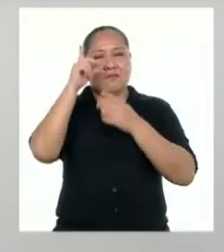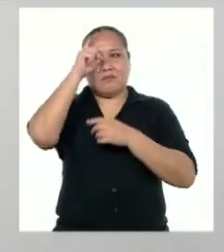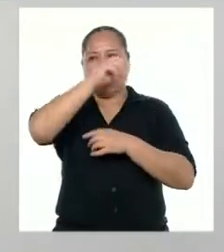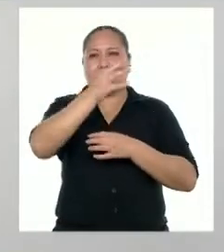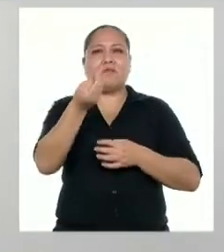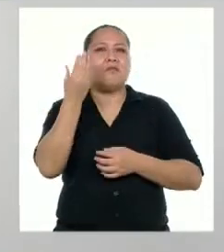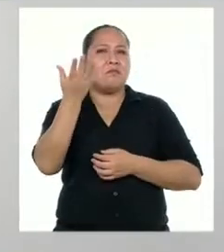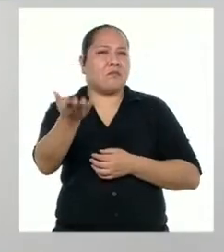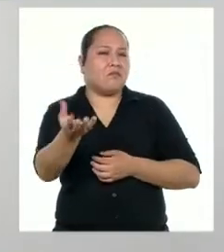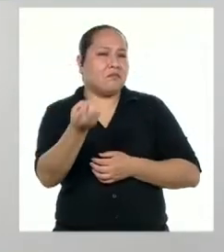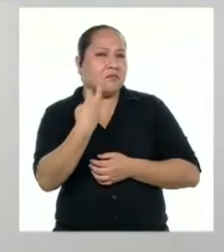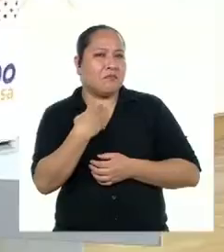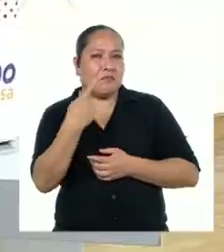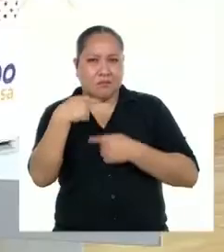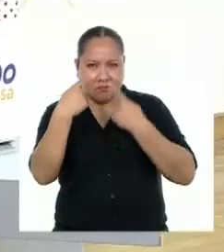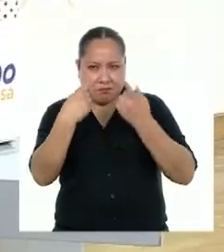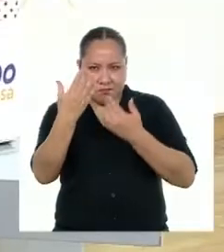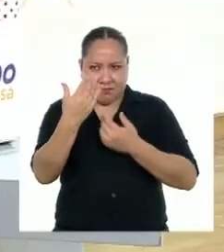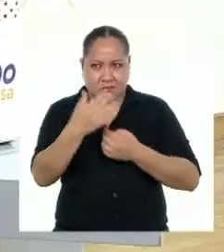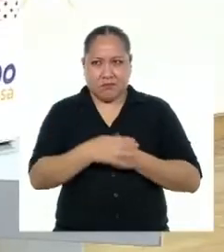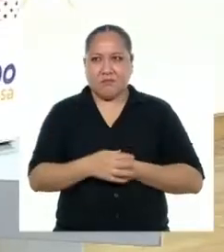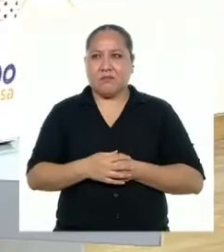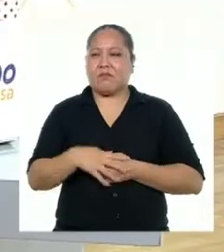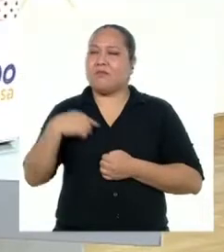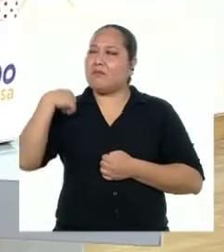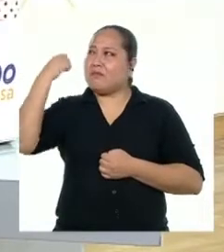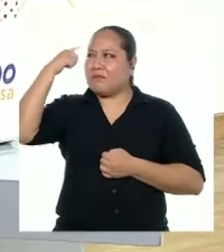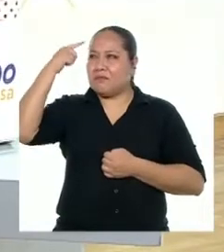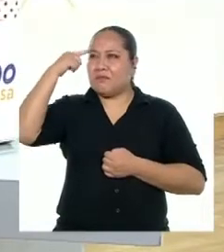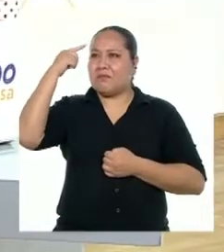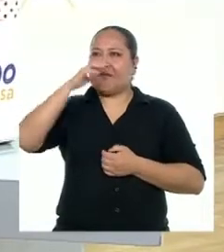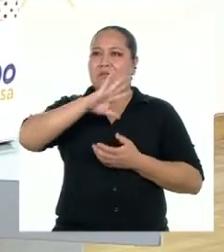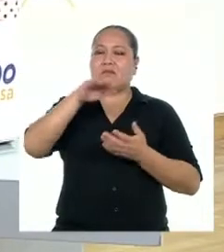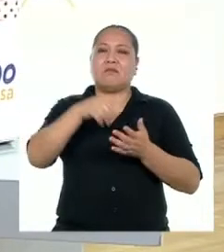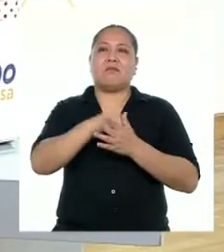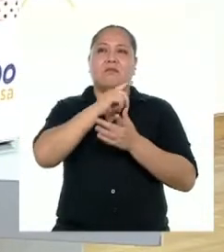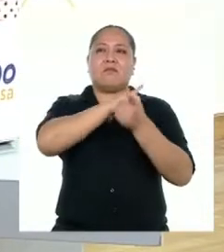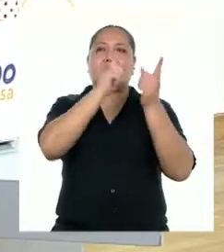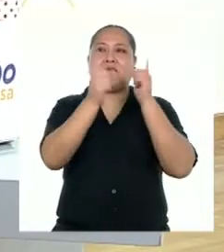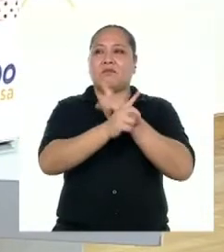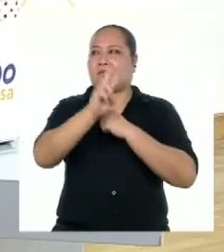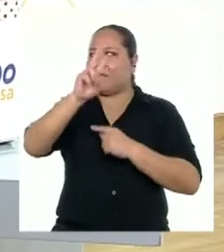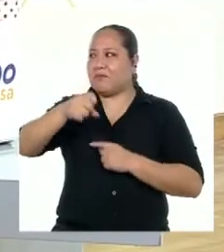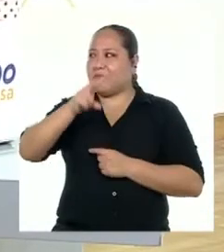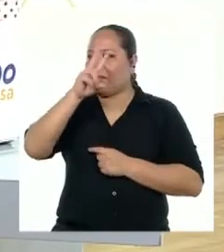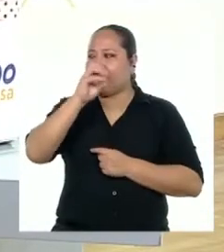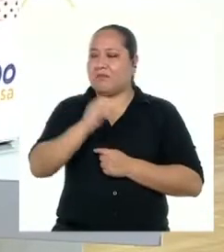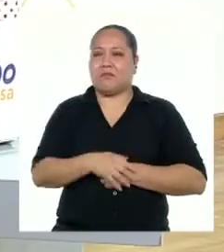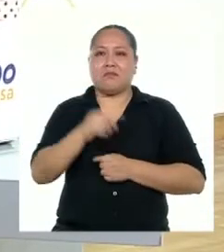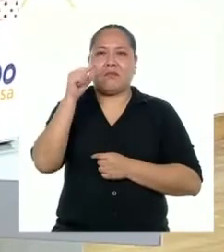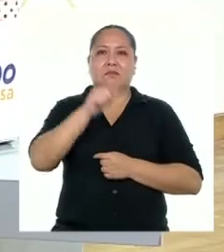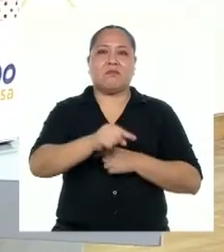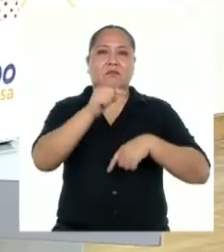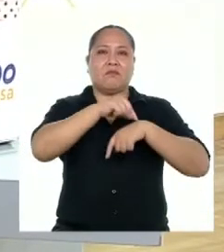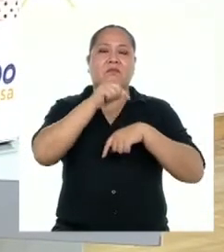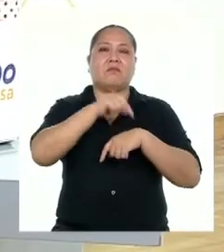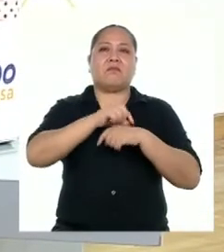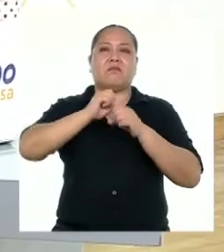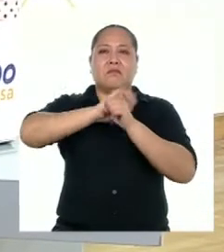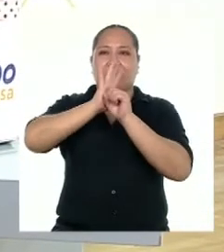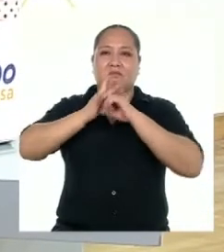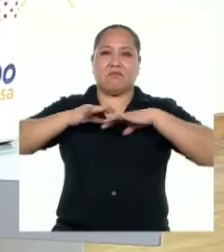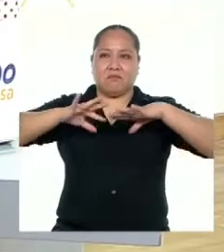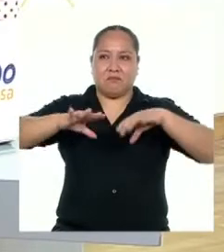qué dices eso? Cuéntame más. Es que he estado pensando en todo lo que ha cambiado en el 2020 a causa de la pandemia del COVID